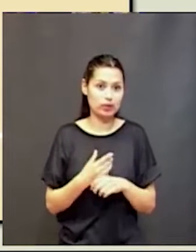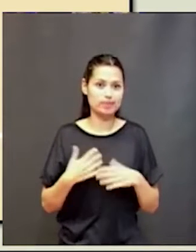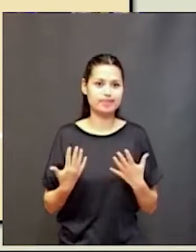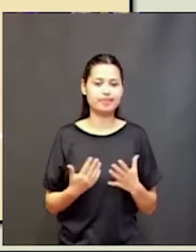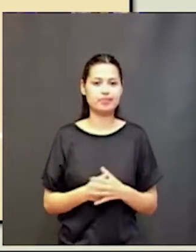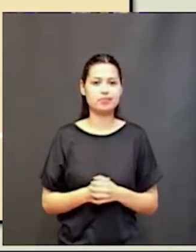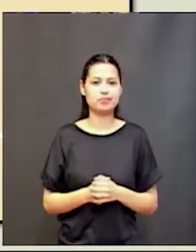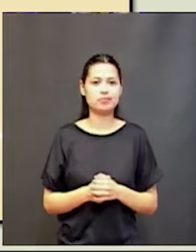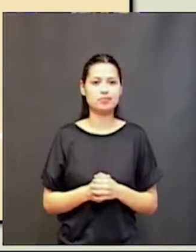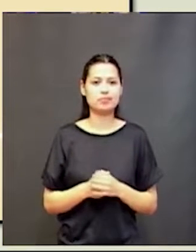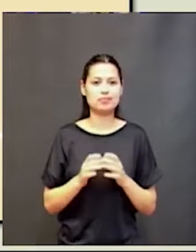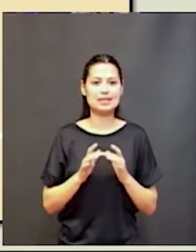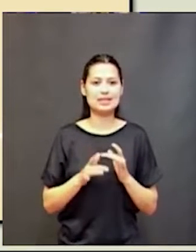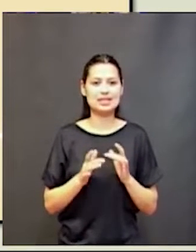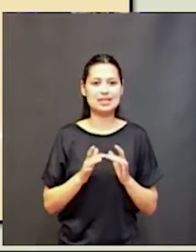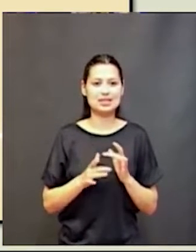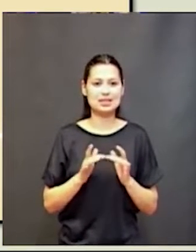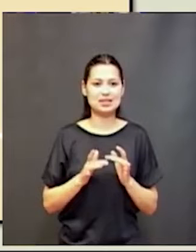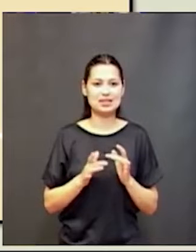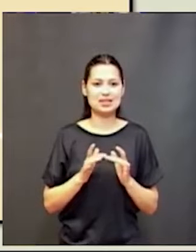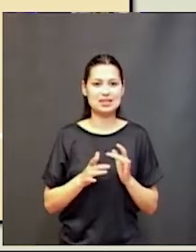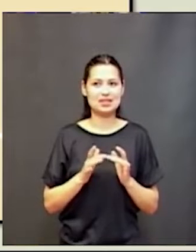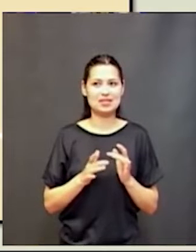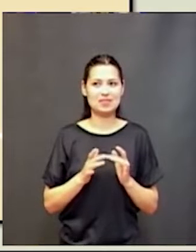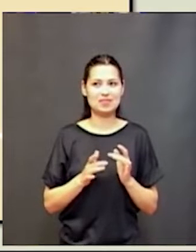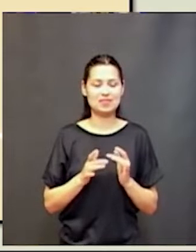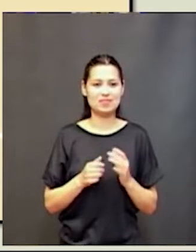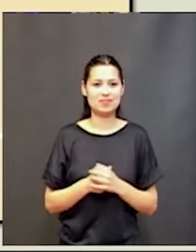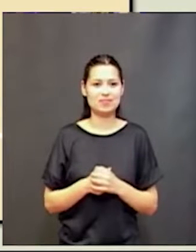como vemos, dice nuestro investigador,